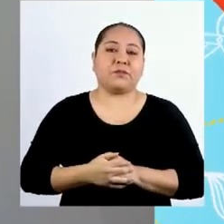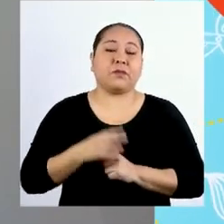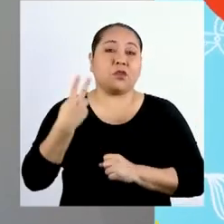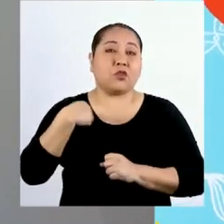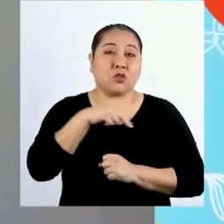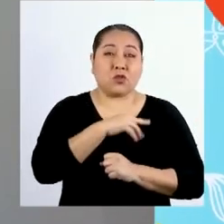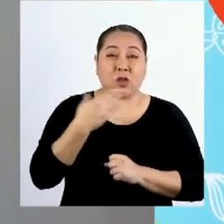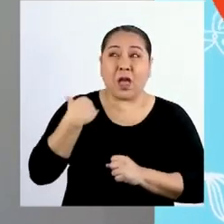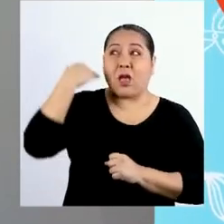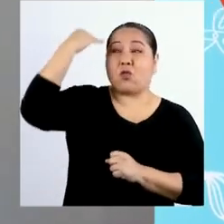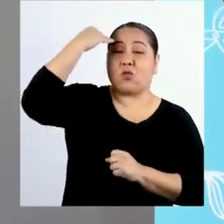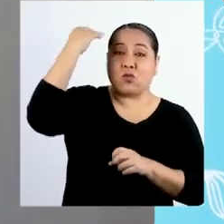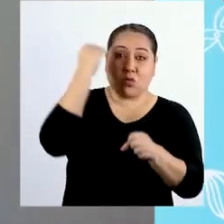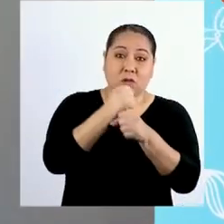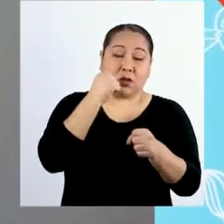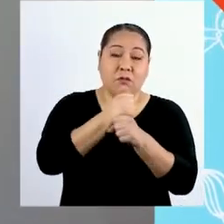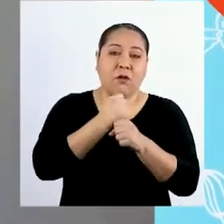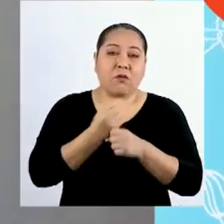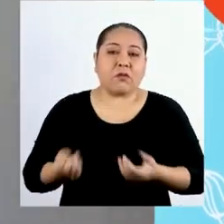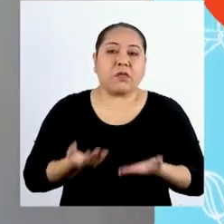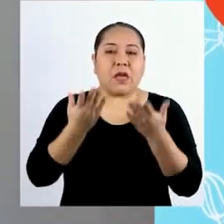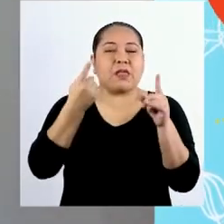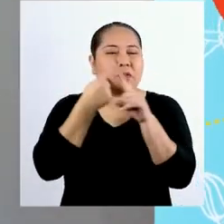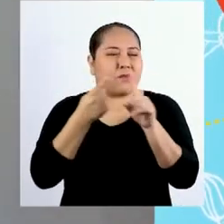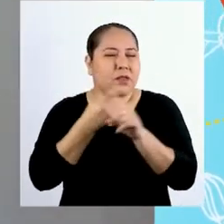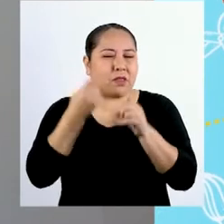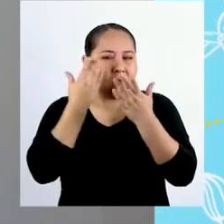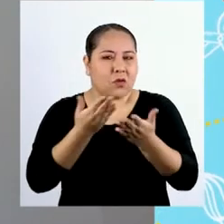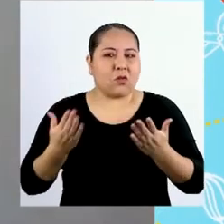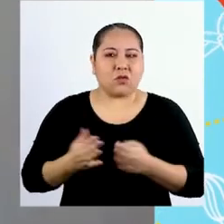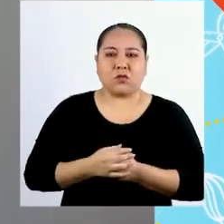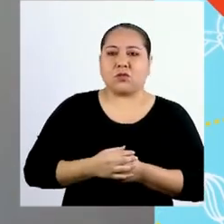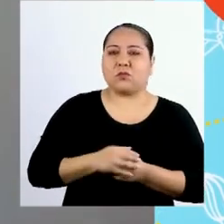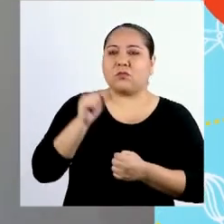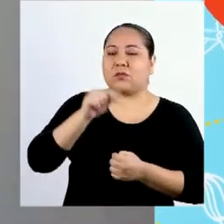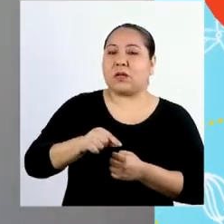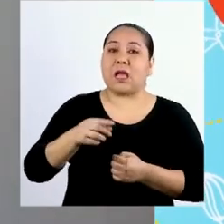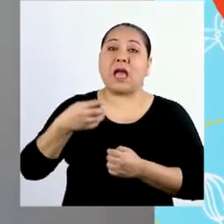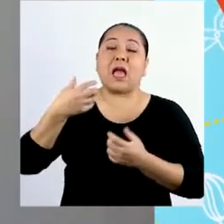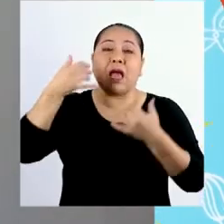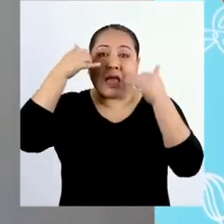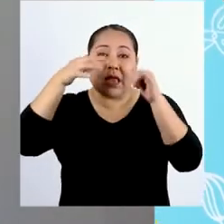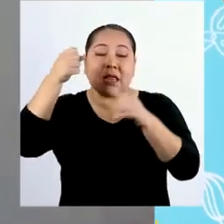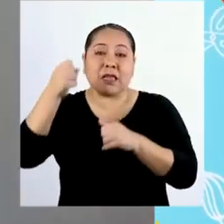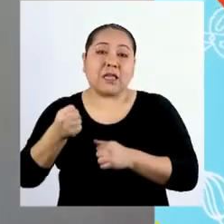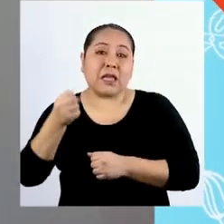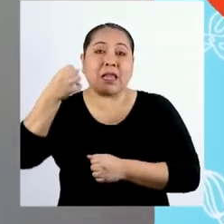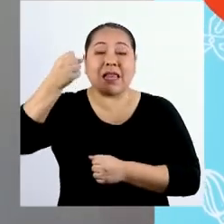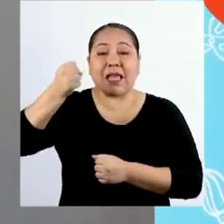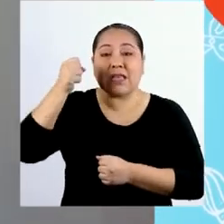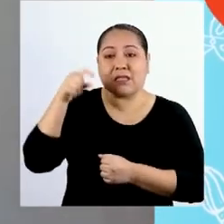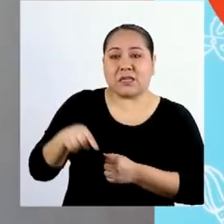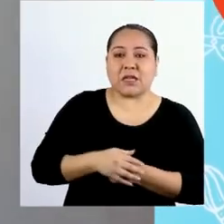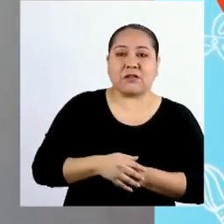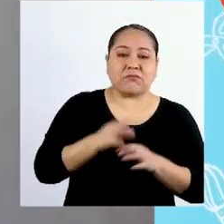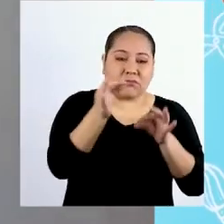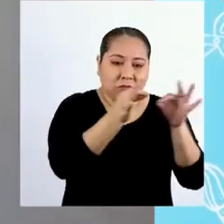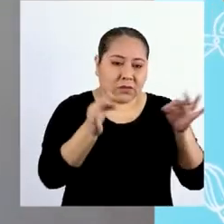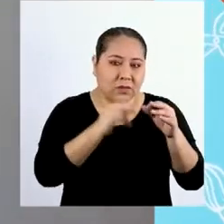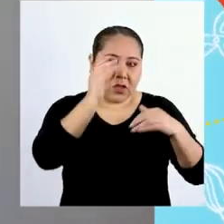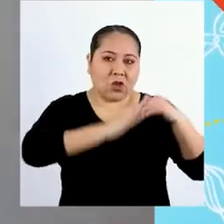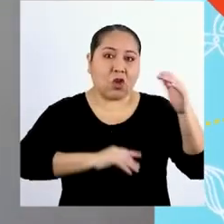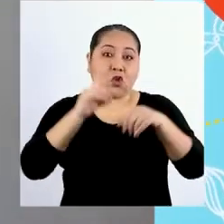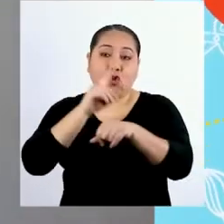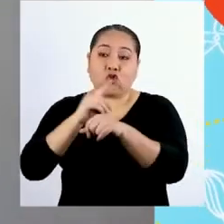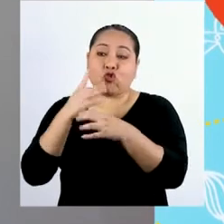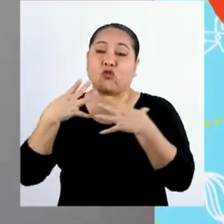Cuando somos adultos y trabajamos, producimos distintas cosas. El lechero produce leche, la ingeniera produce edificios, el